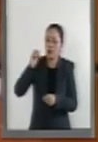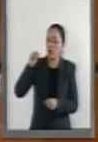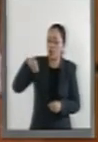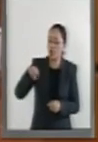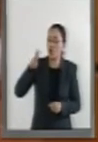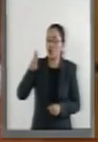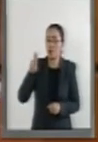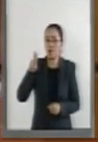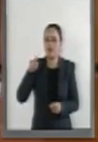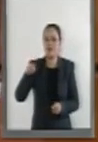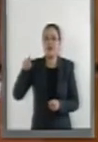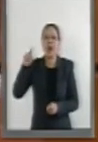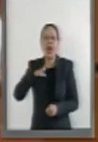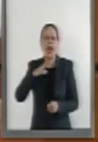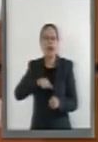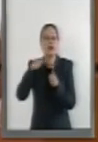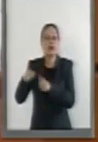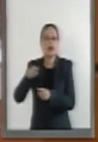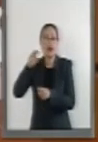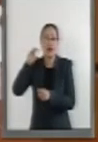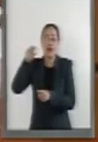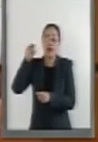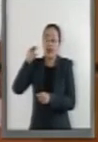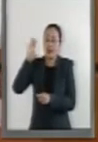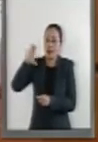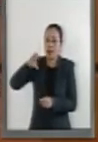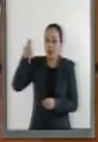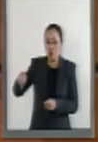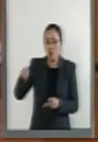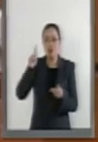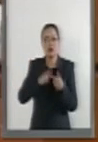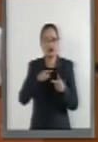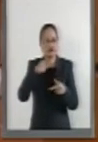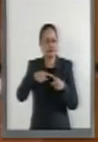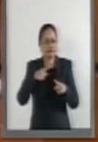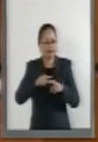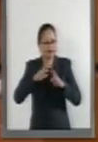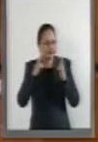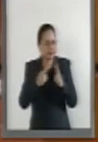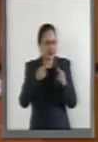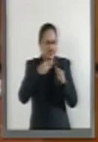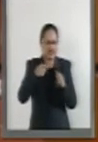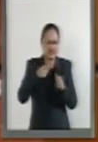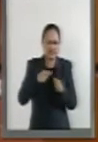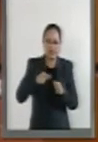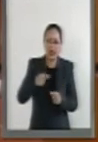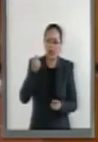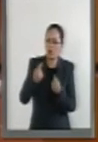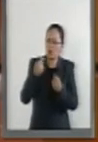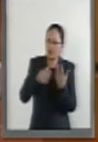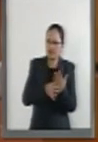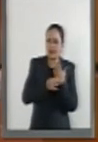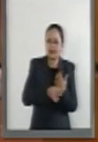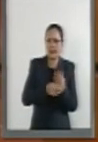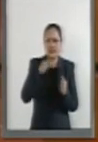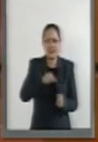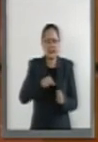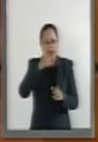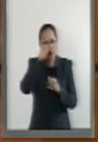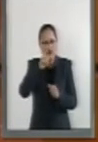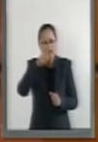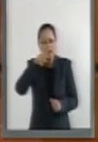COP16, por ejemplo, en Cancún, Oslo, en fin, hay quien cita incluso al Acuerdo de Kioto.